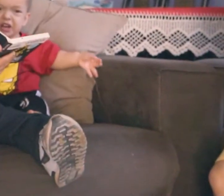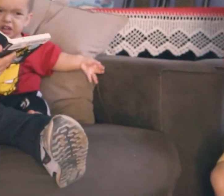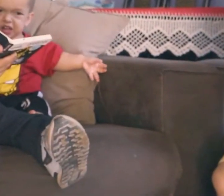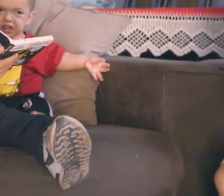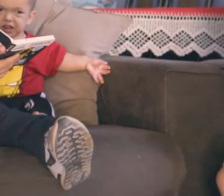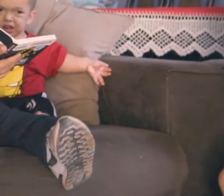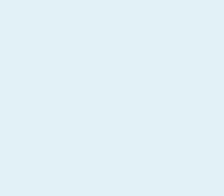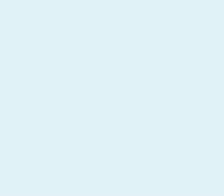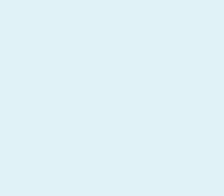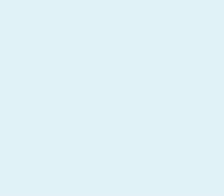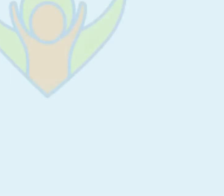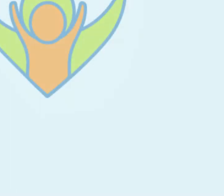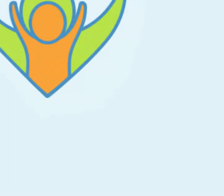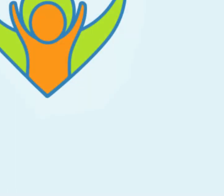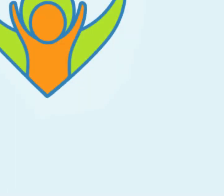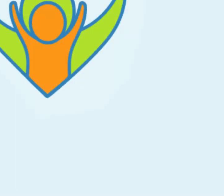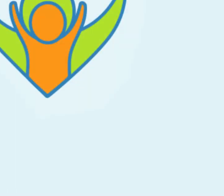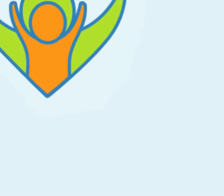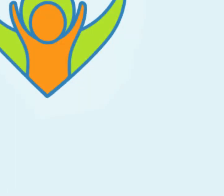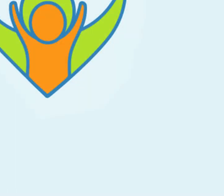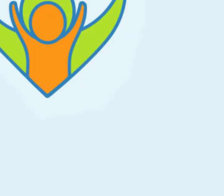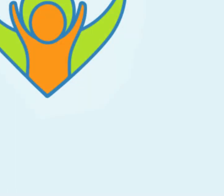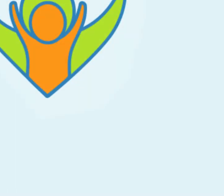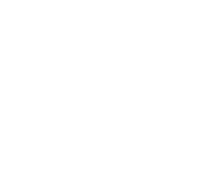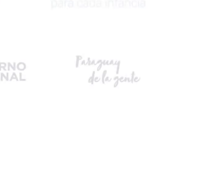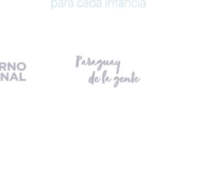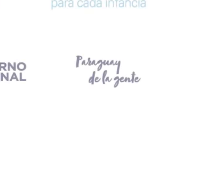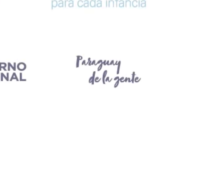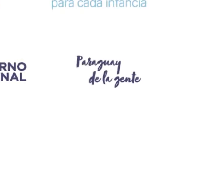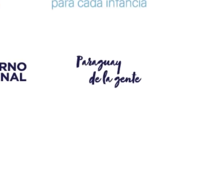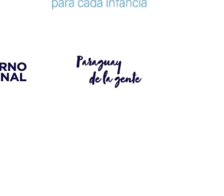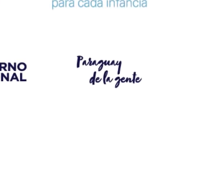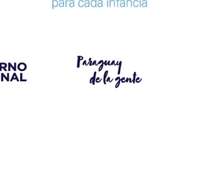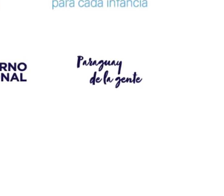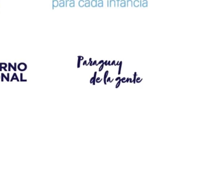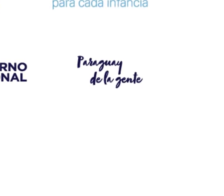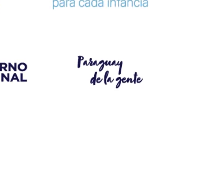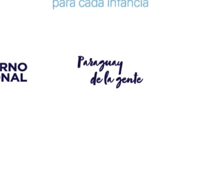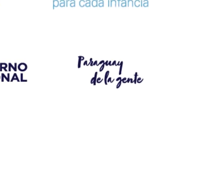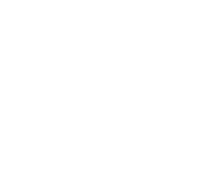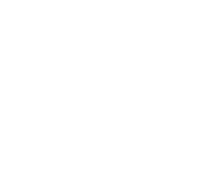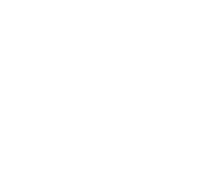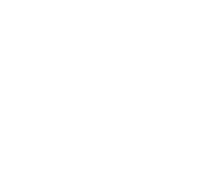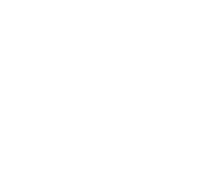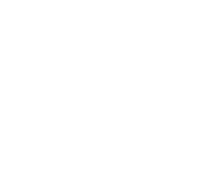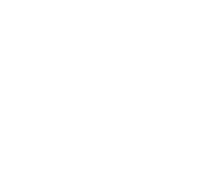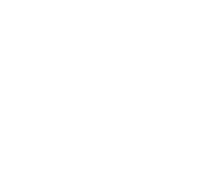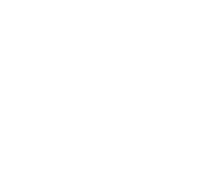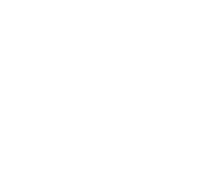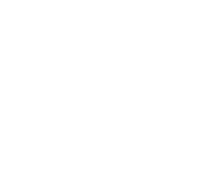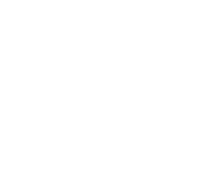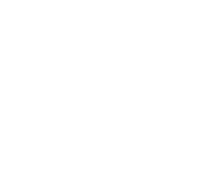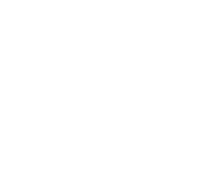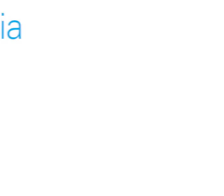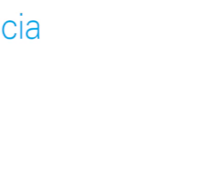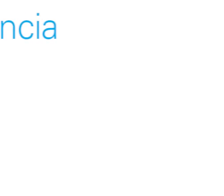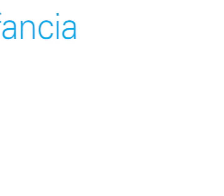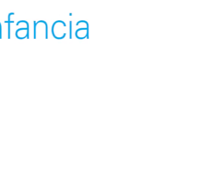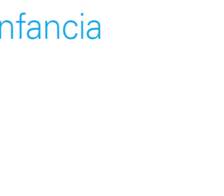Música Música Música